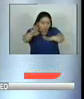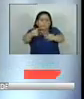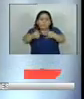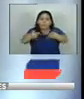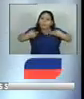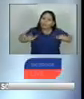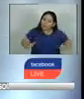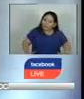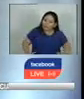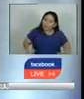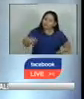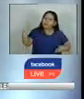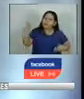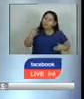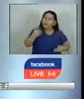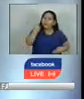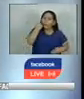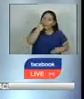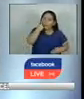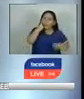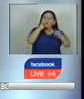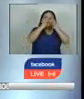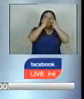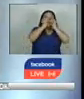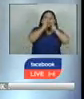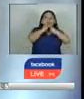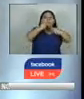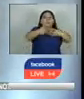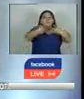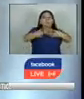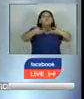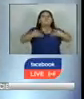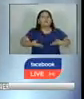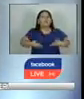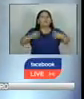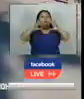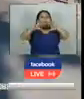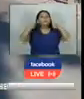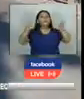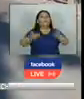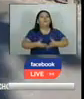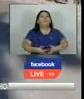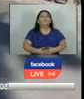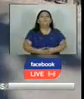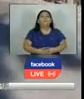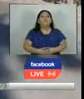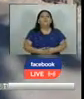y están amparados precisamente por el derecho internacional humanitario